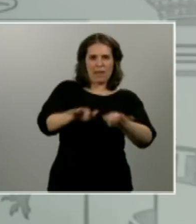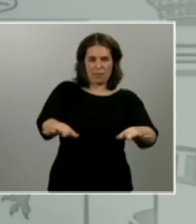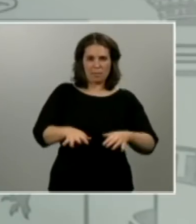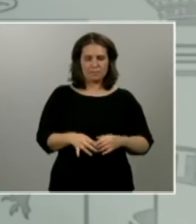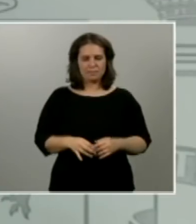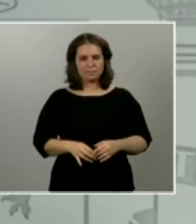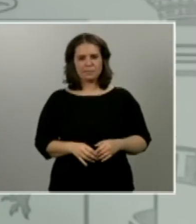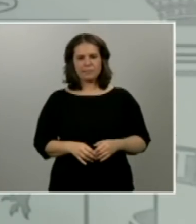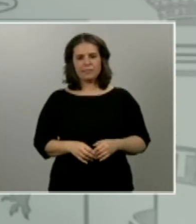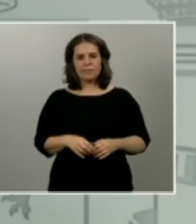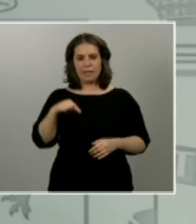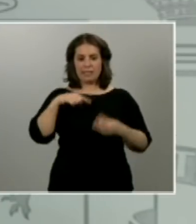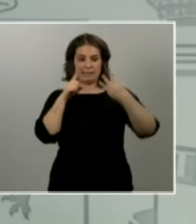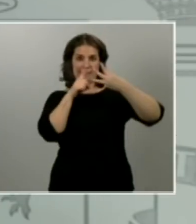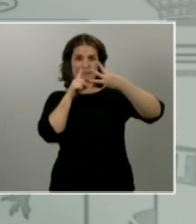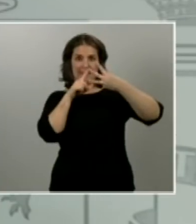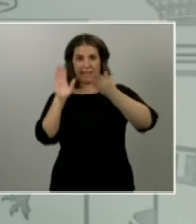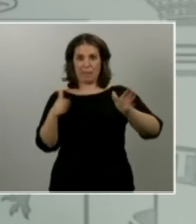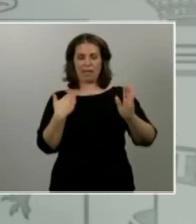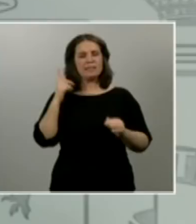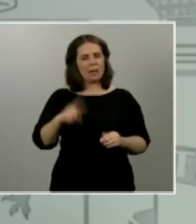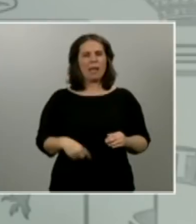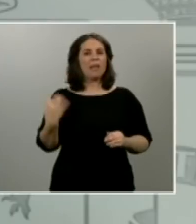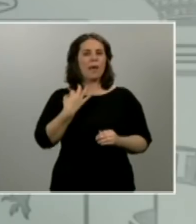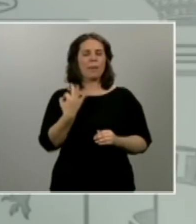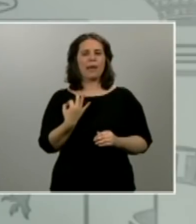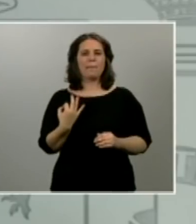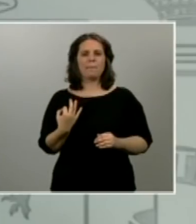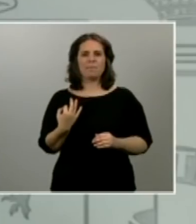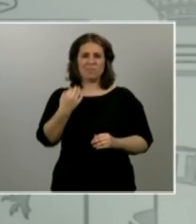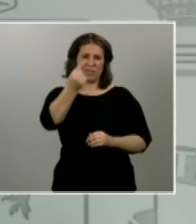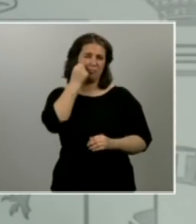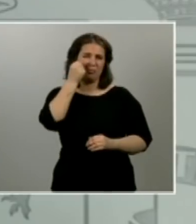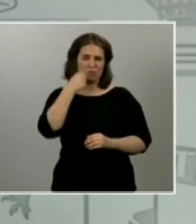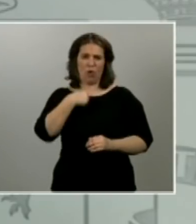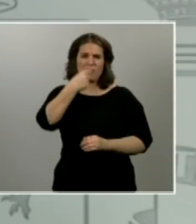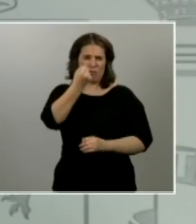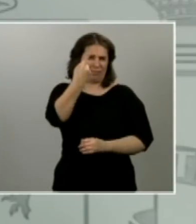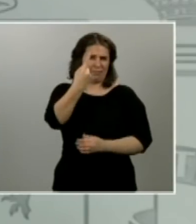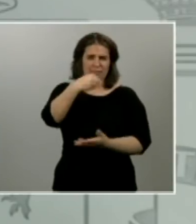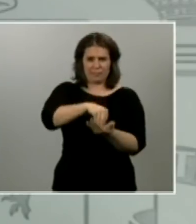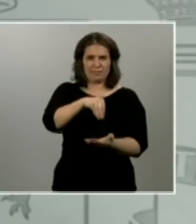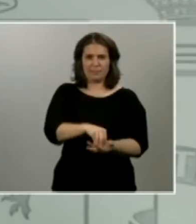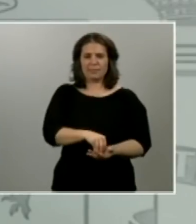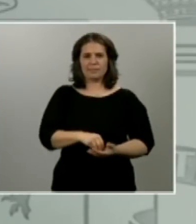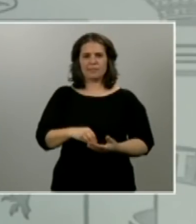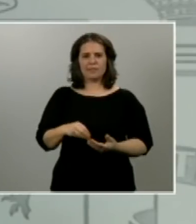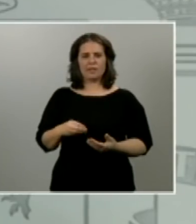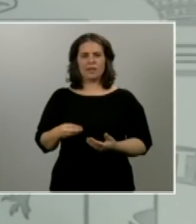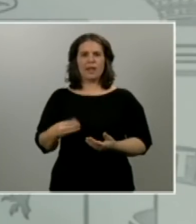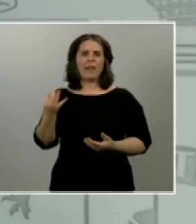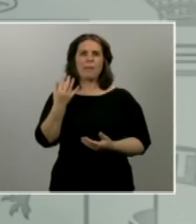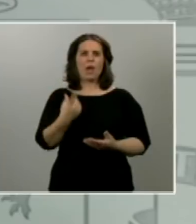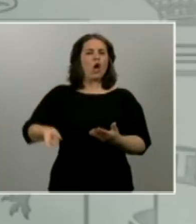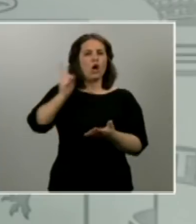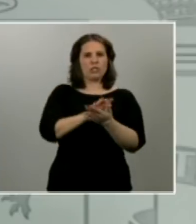segunda etapa deberemos emprender lo que me habéis escuchado en otras comparecencias y es la reconstrucción, el relanzamiento de nuestra economía